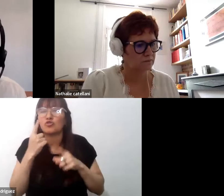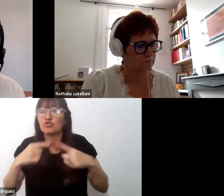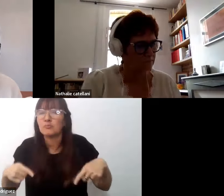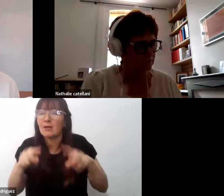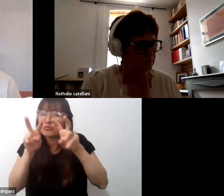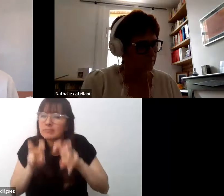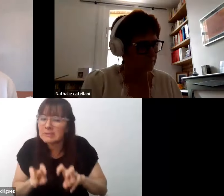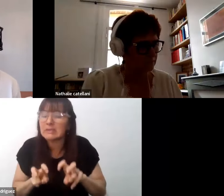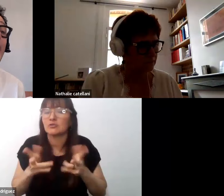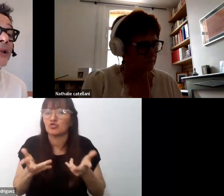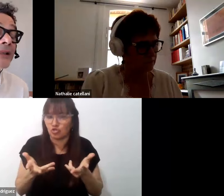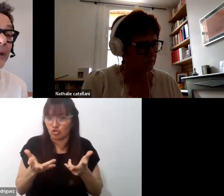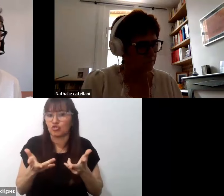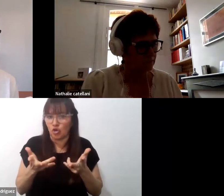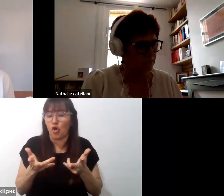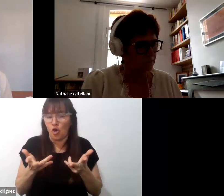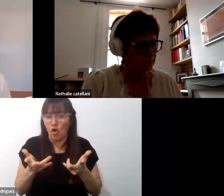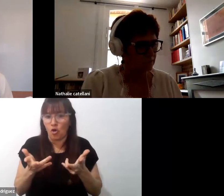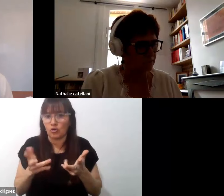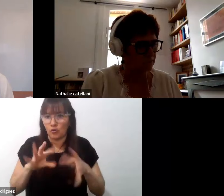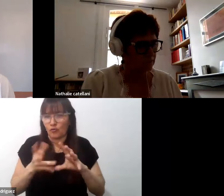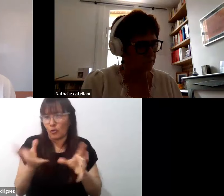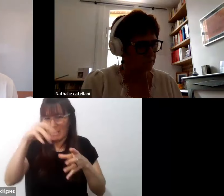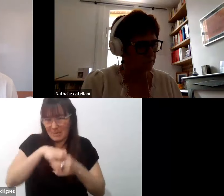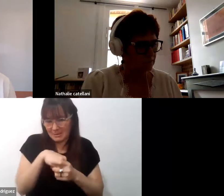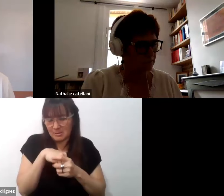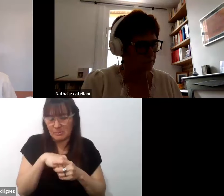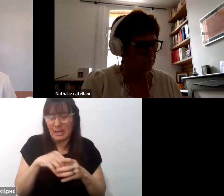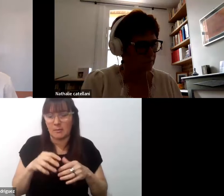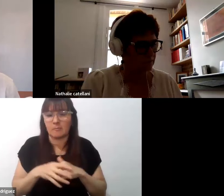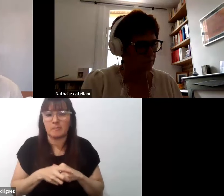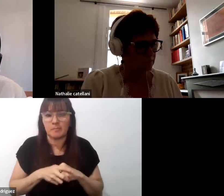de este giro participativo, como algunos lo llaman, ¿no?